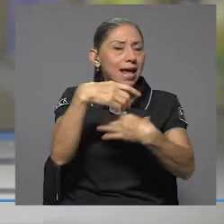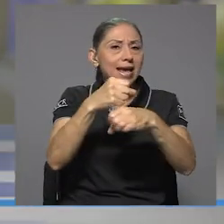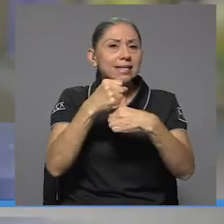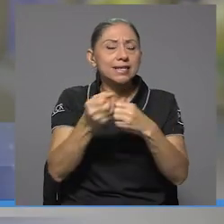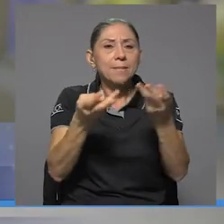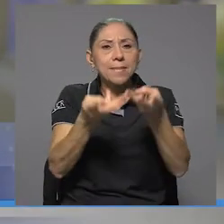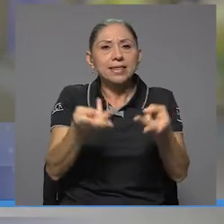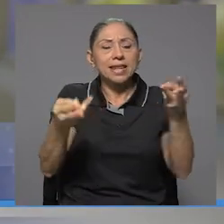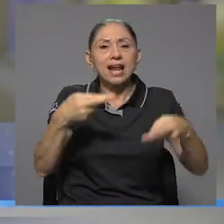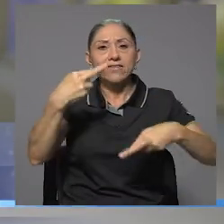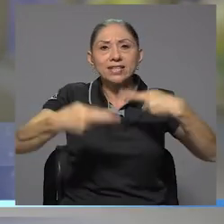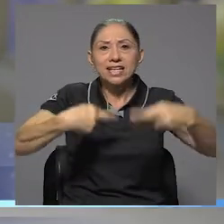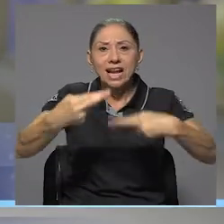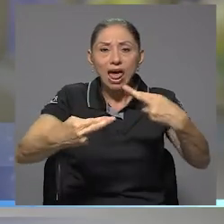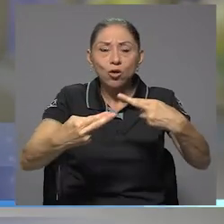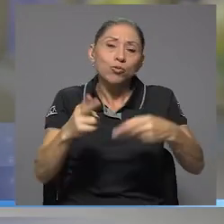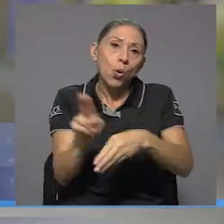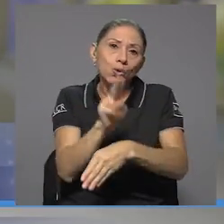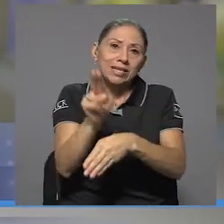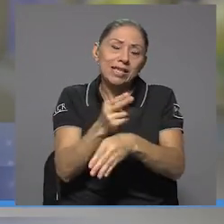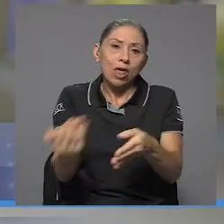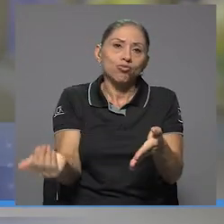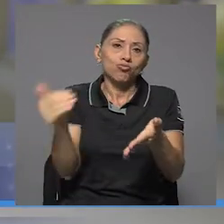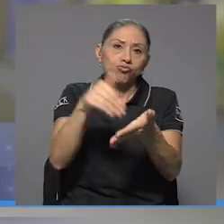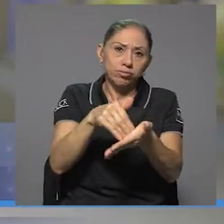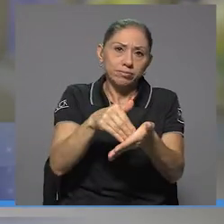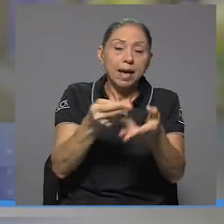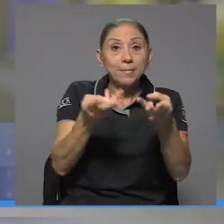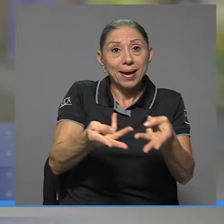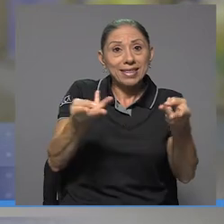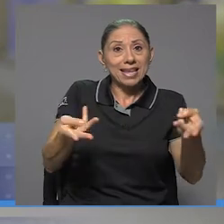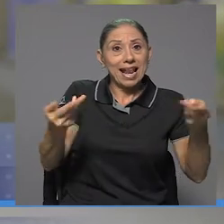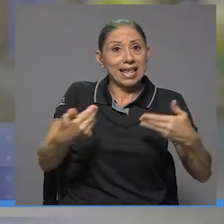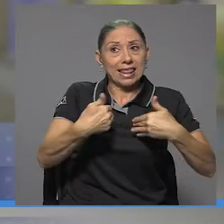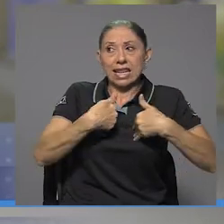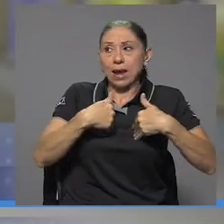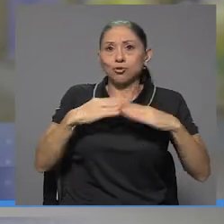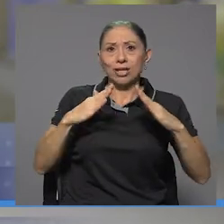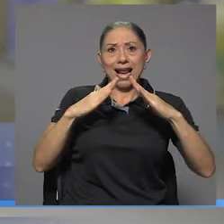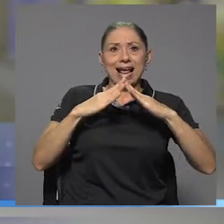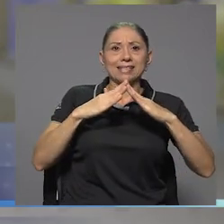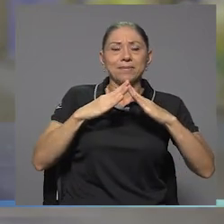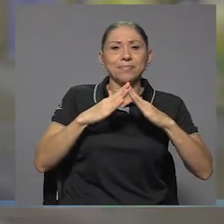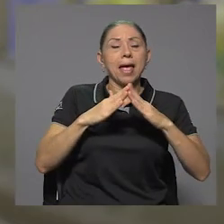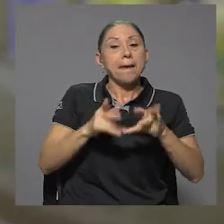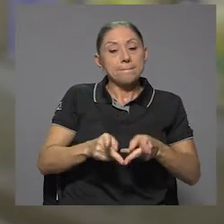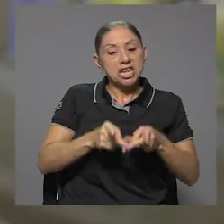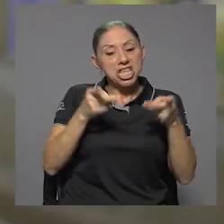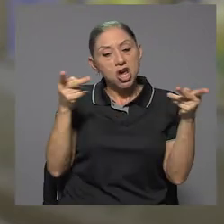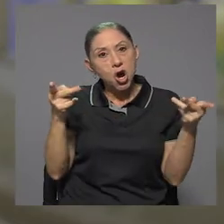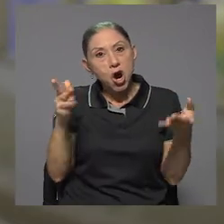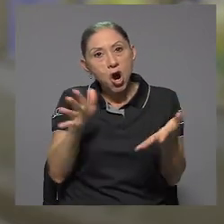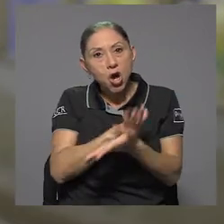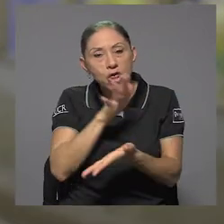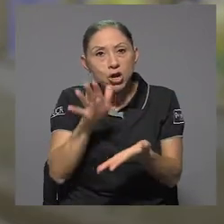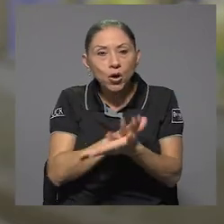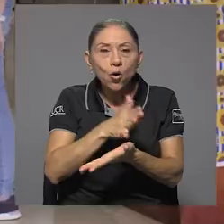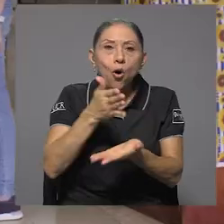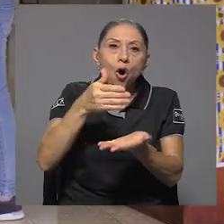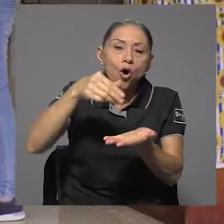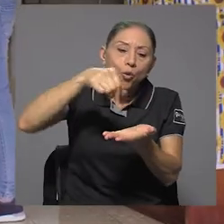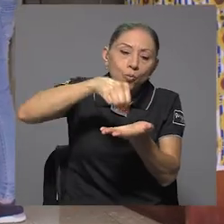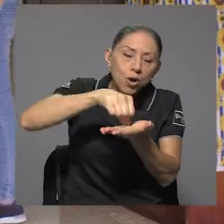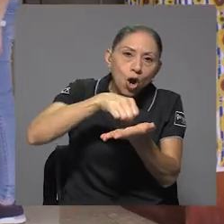de material reciclado y reutilizado, material que nosotros teníamos en nuestras casas, papel, periódico, goma,